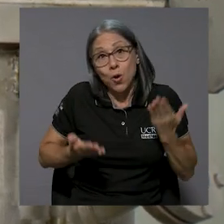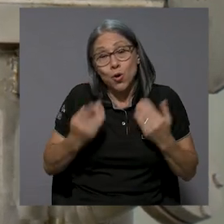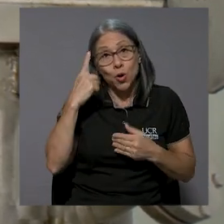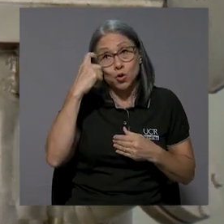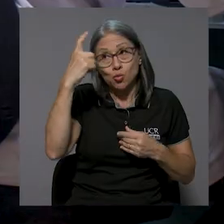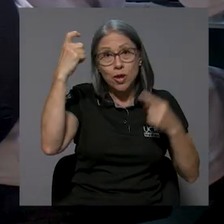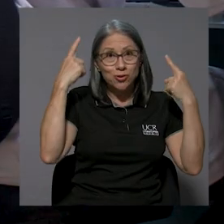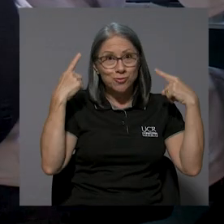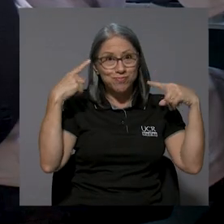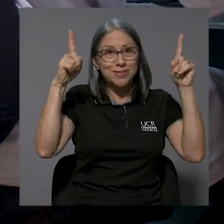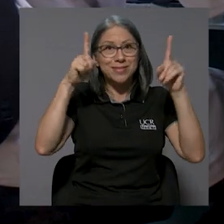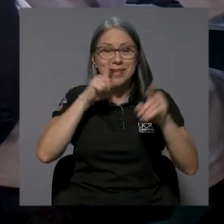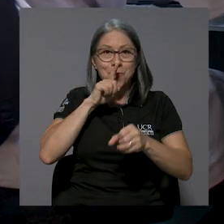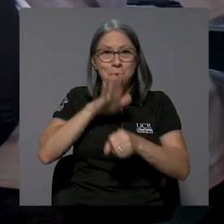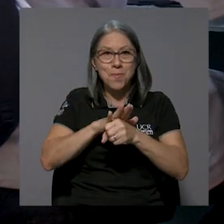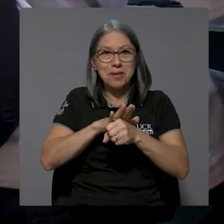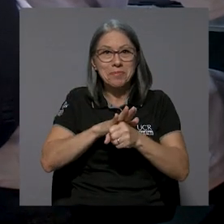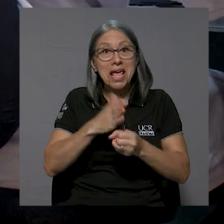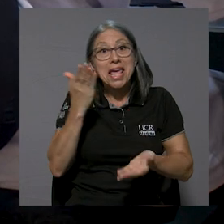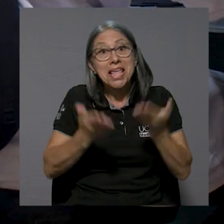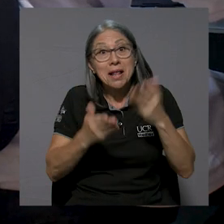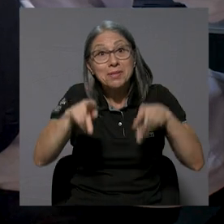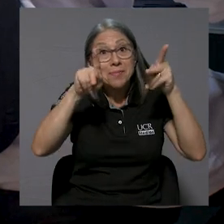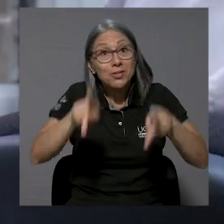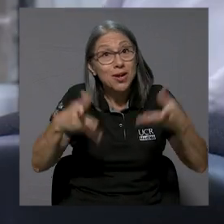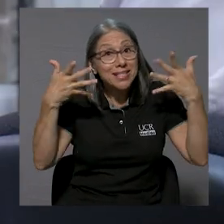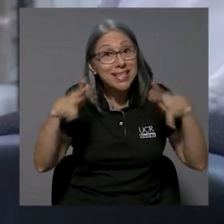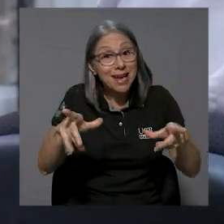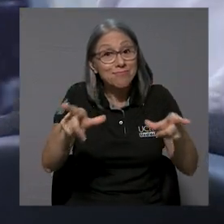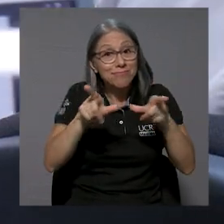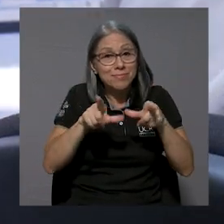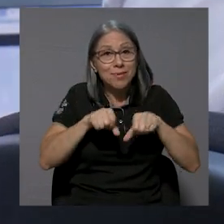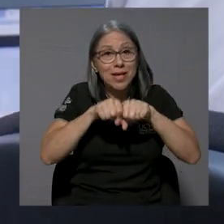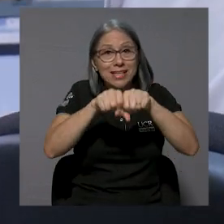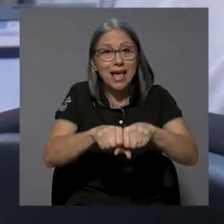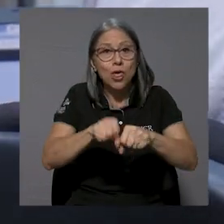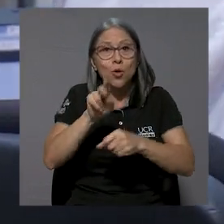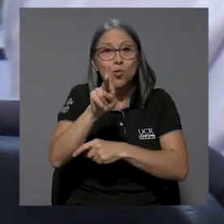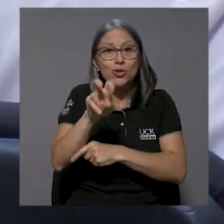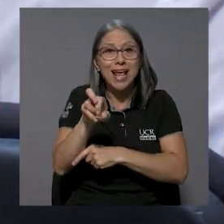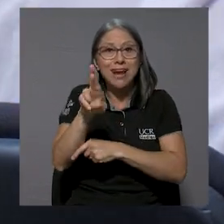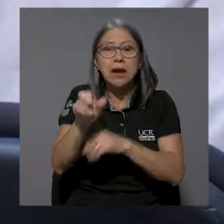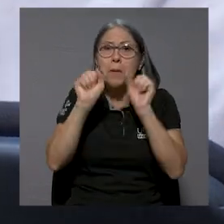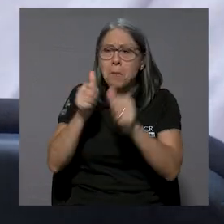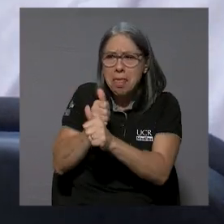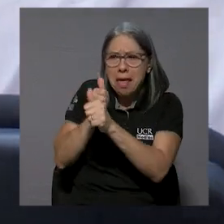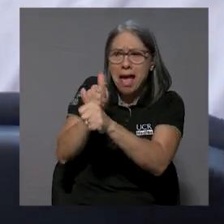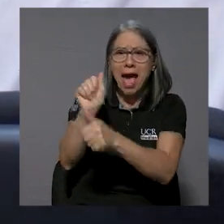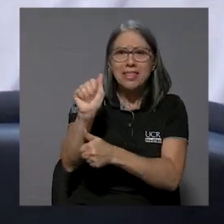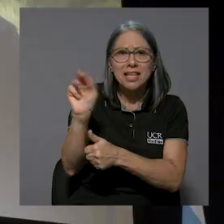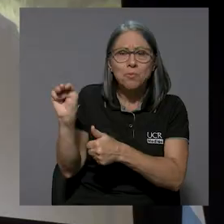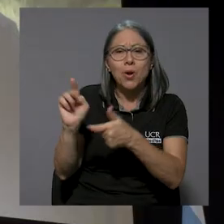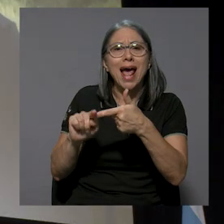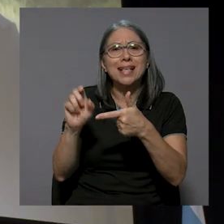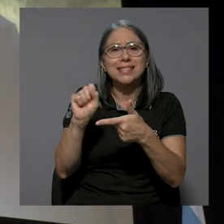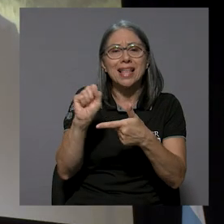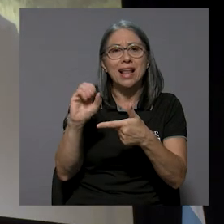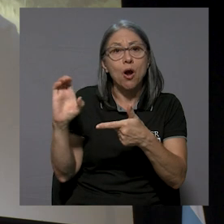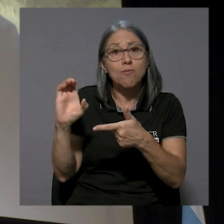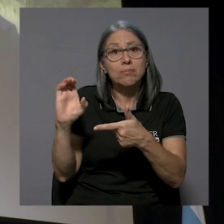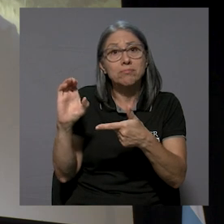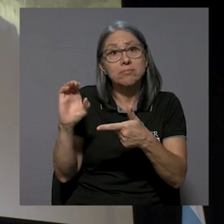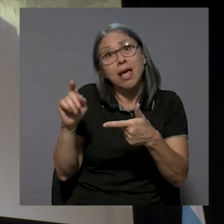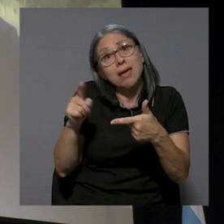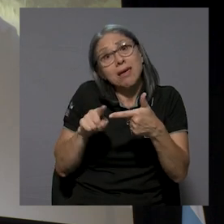lo mejor, los sueños se cumplen y más de una o un egresado de la UCR podrá seguir los pasos de Andrés Mora, Sandra